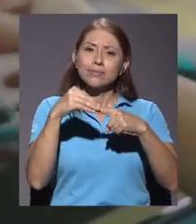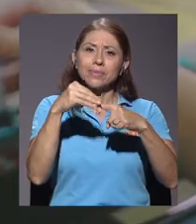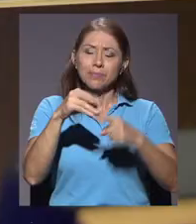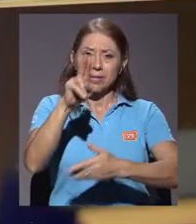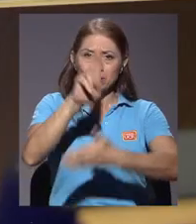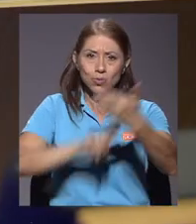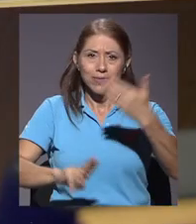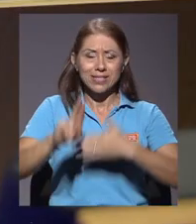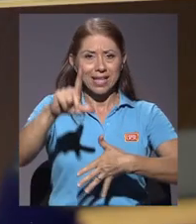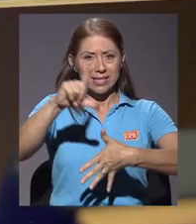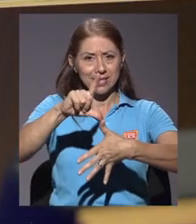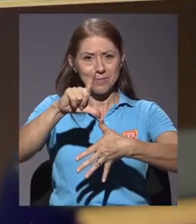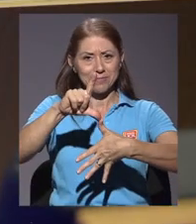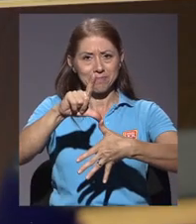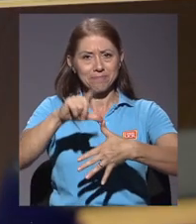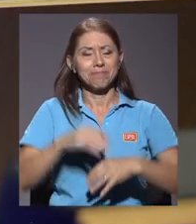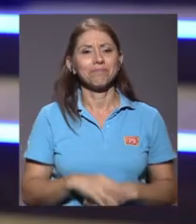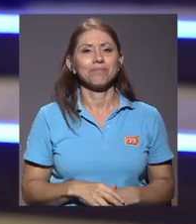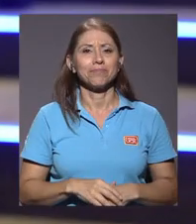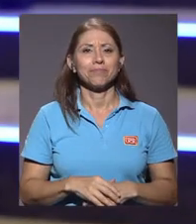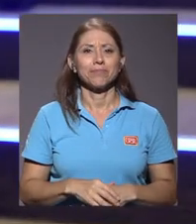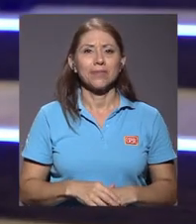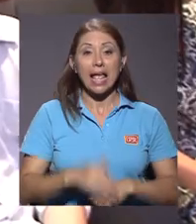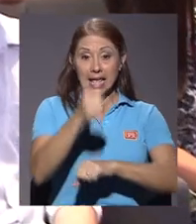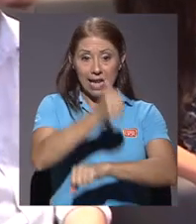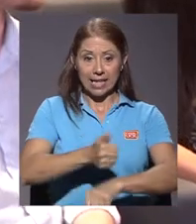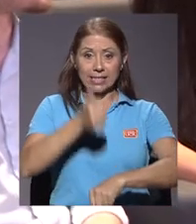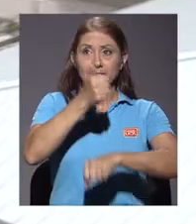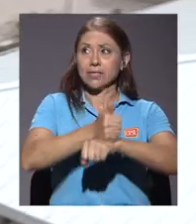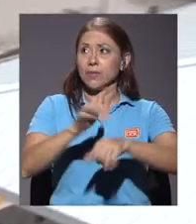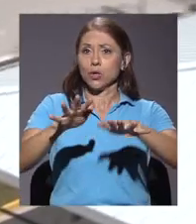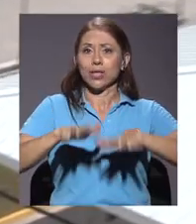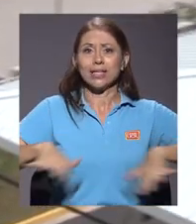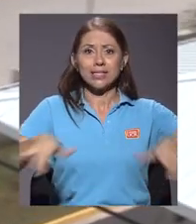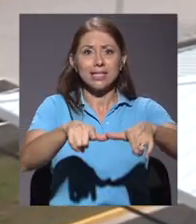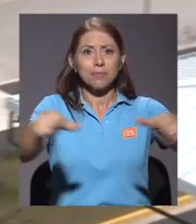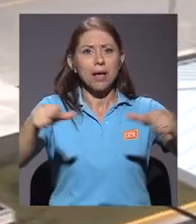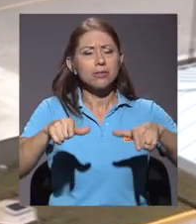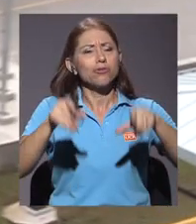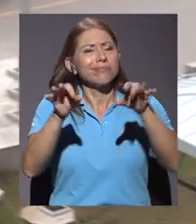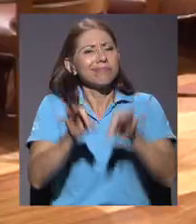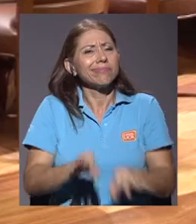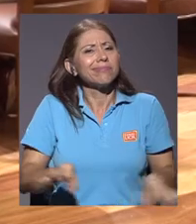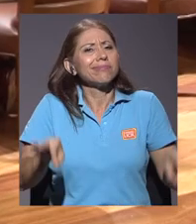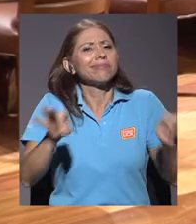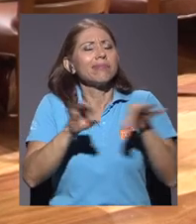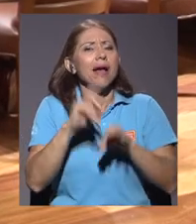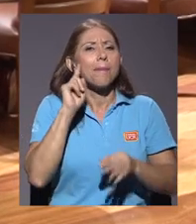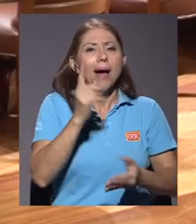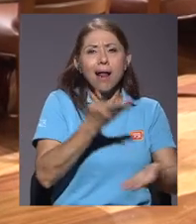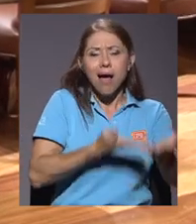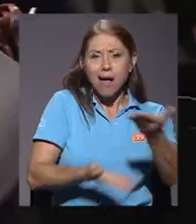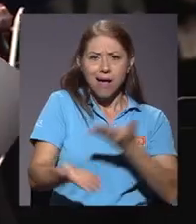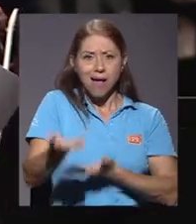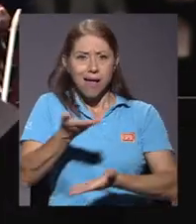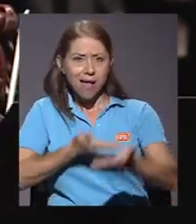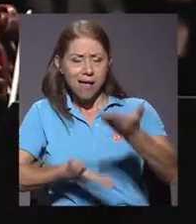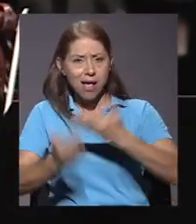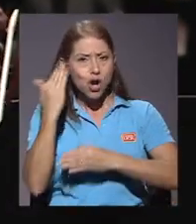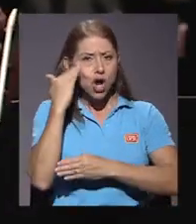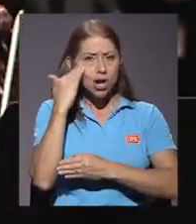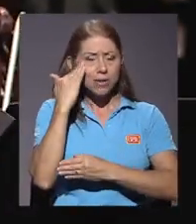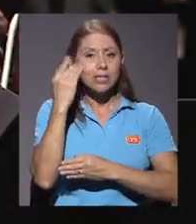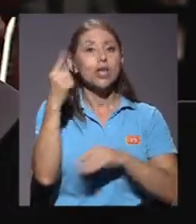principales universidades de América Latina. La consolidación de este espacio será trascendental para el intercambio de